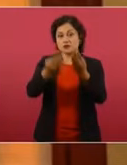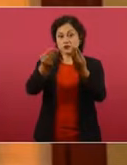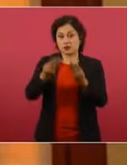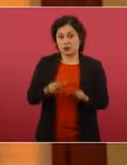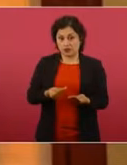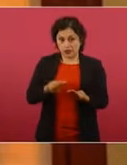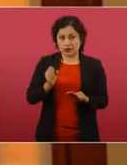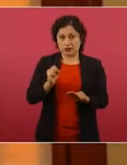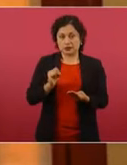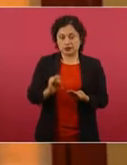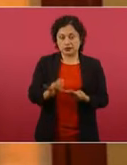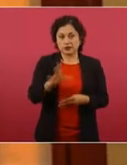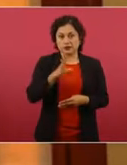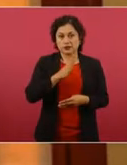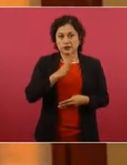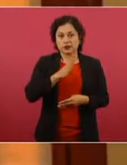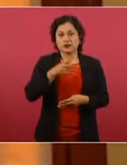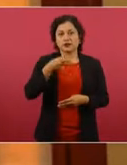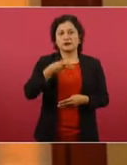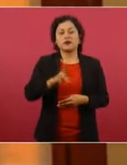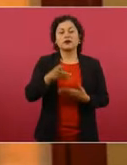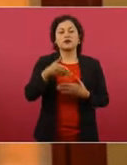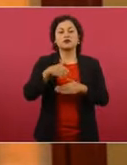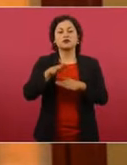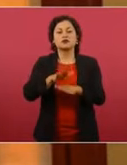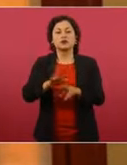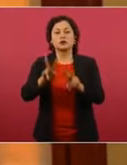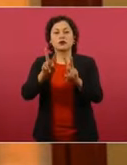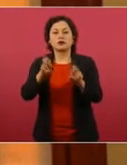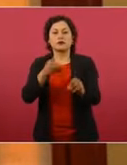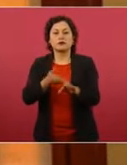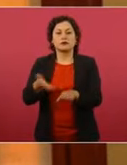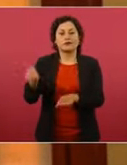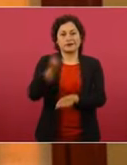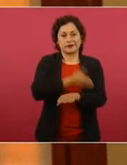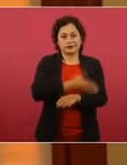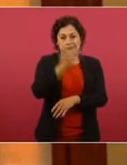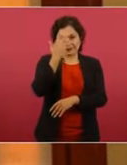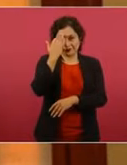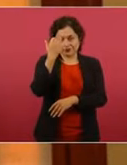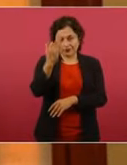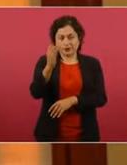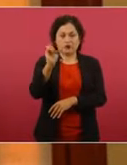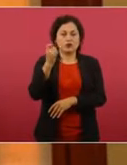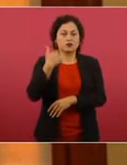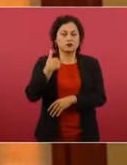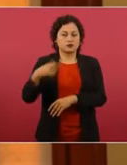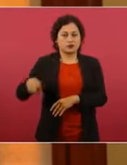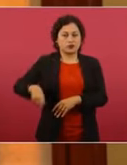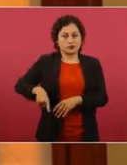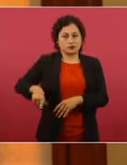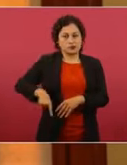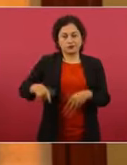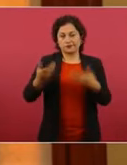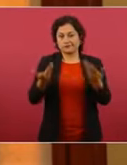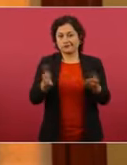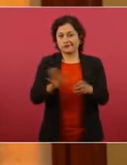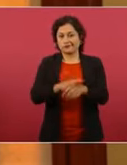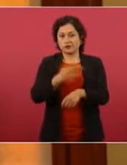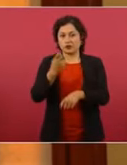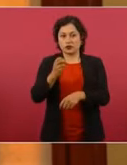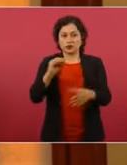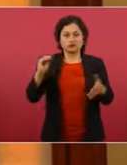pero que corresponden a las administraciones anteriores. Por eso no están aquí